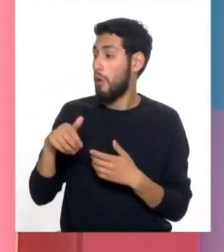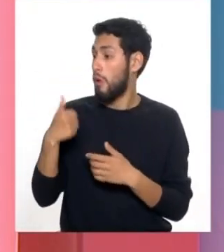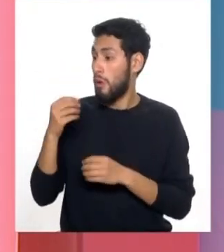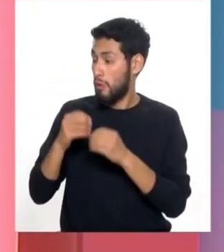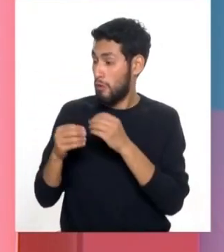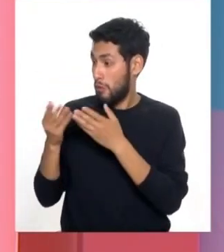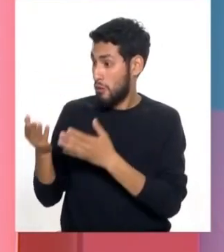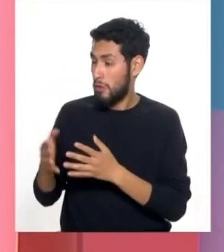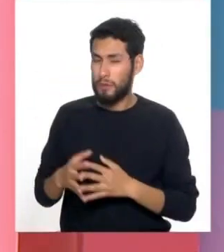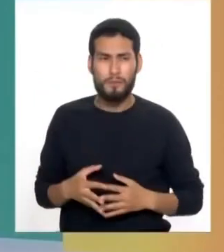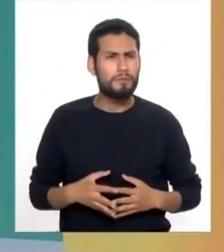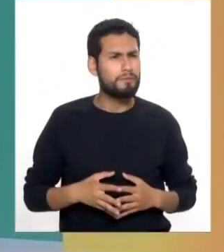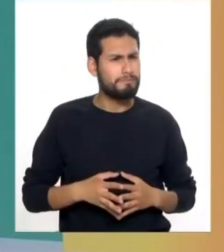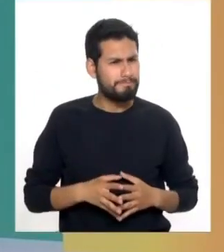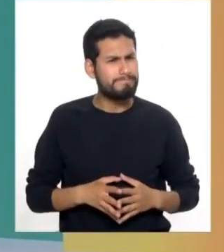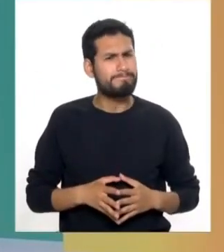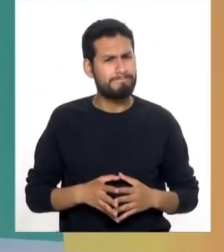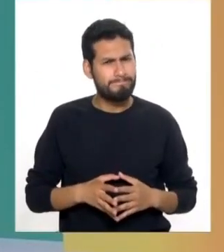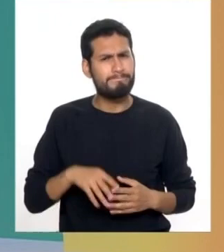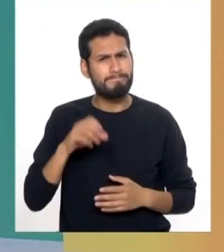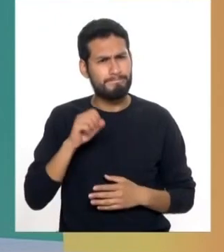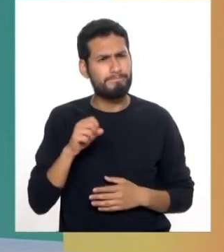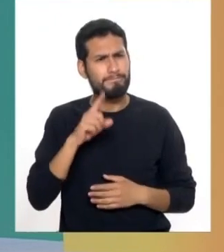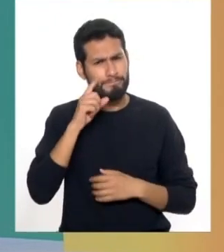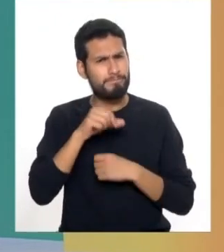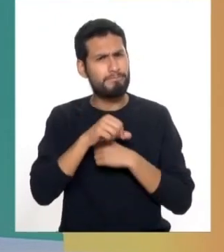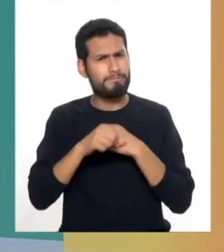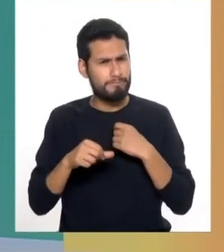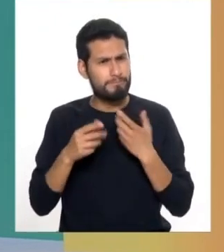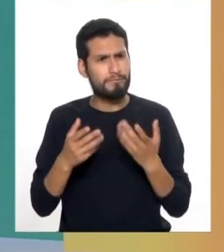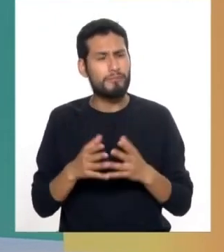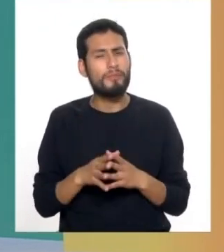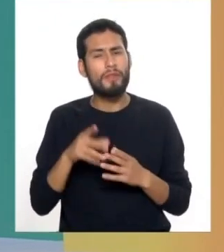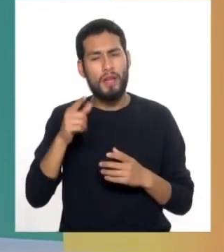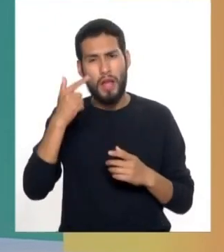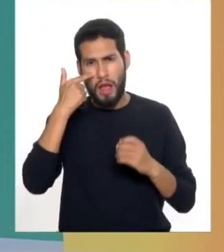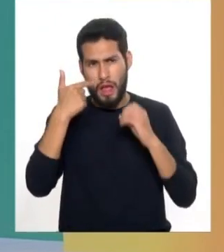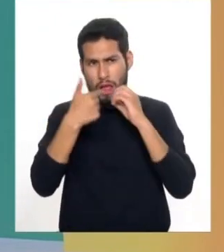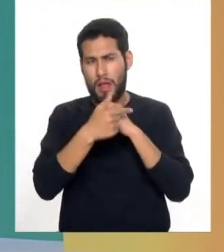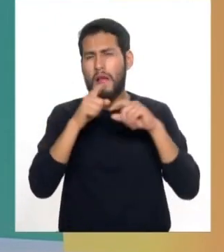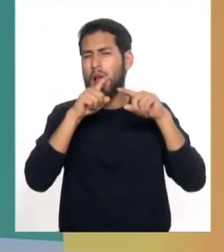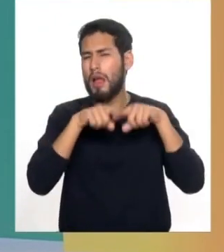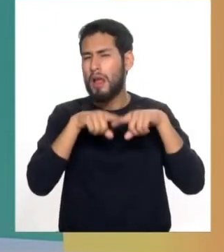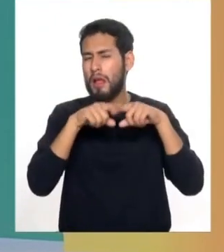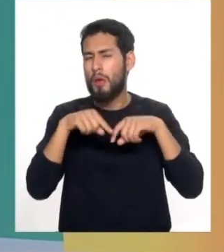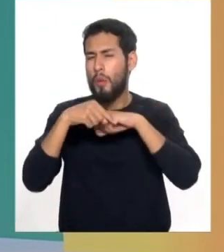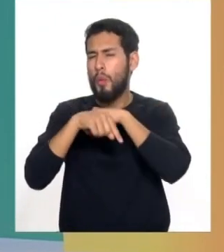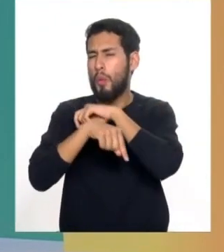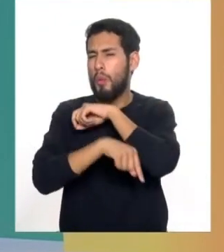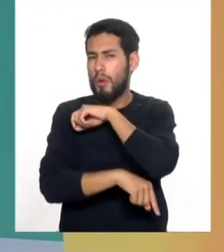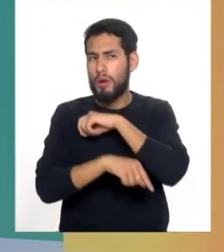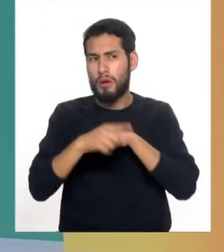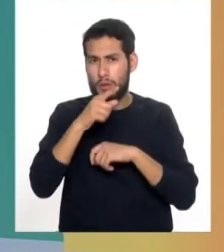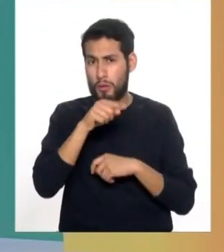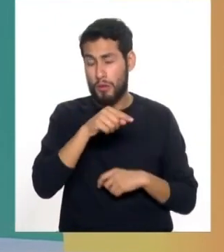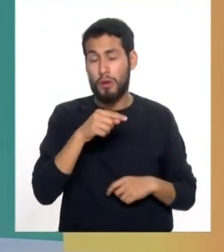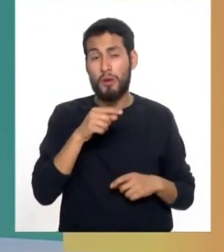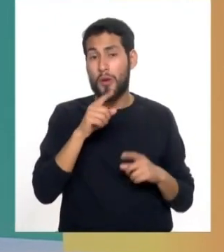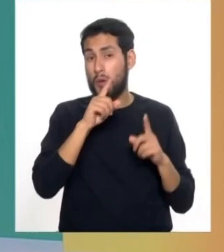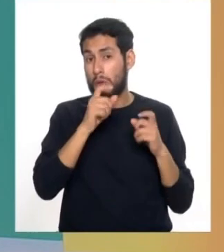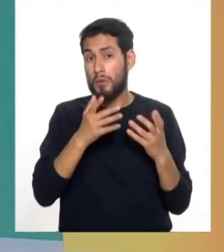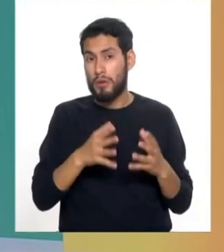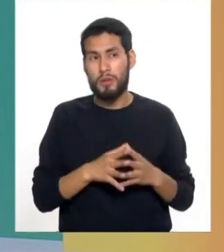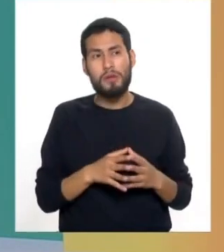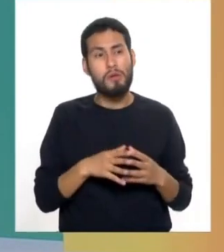solución. Claro, sí, existe tratamiento quirúrgico, que puede ser con láser dependiendo de la edad de la señorita que consulta,